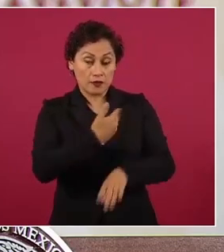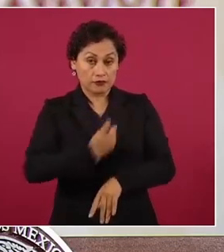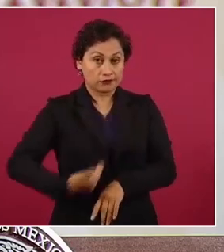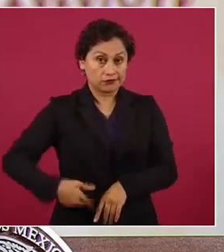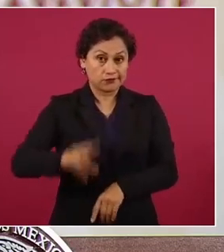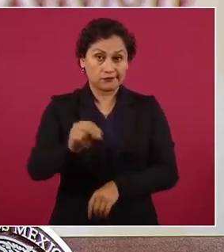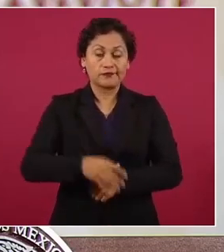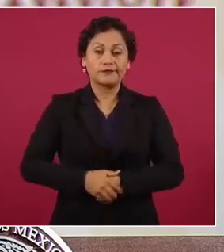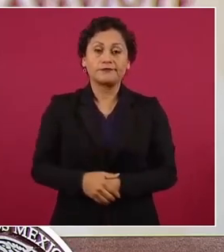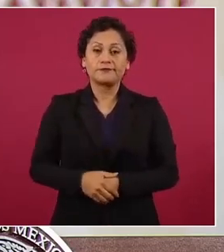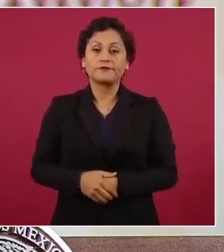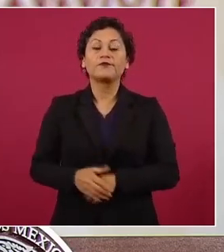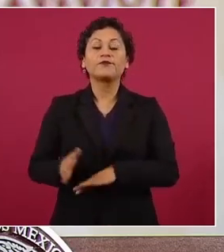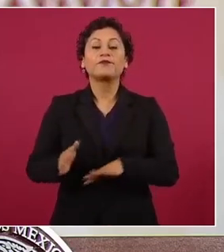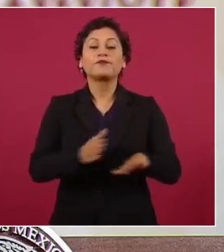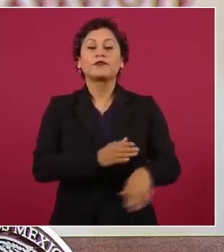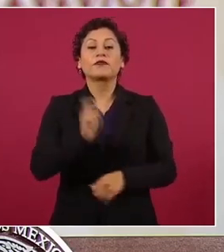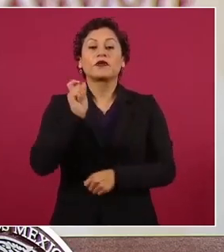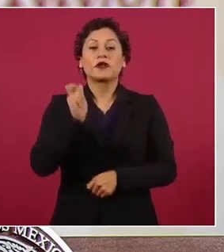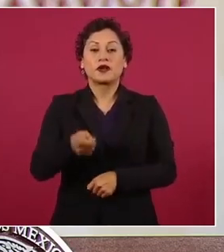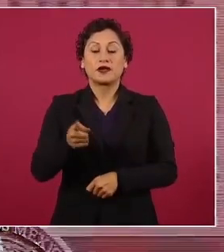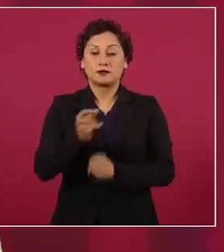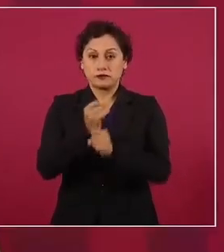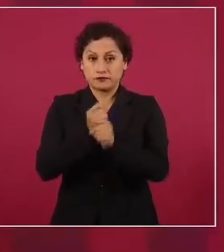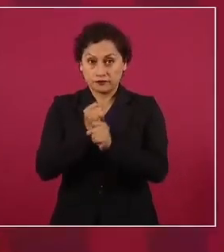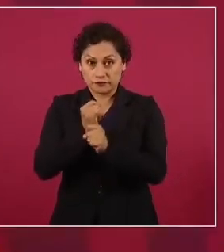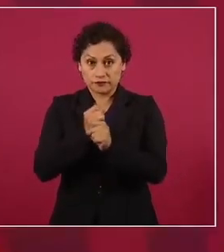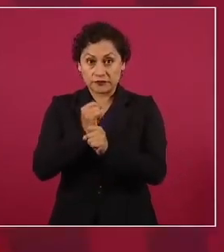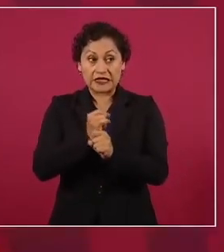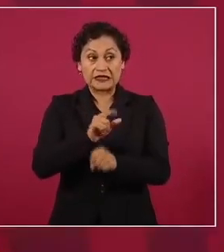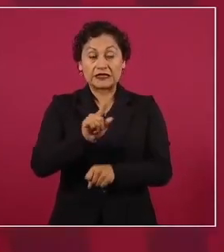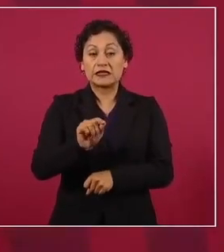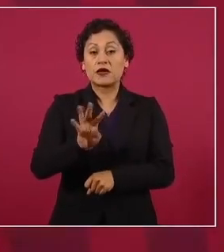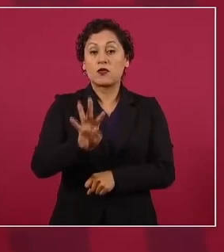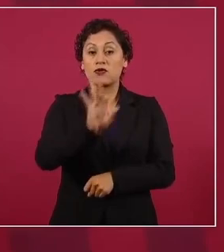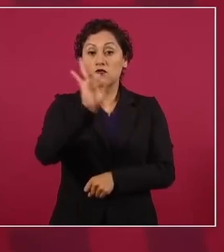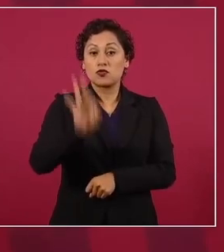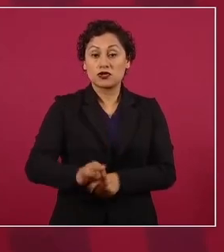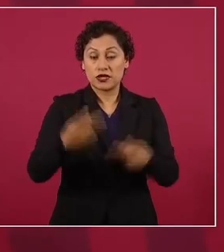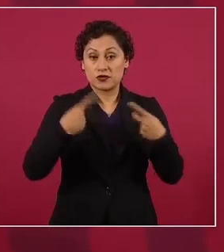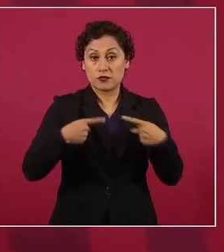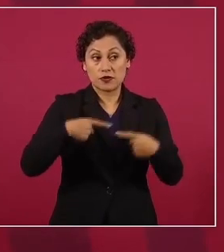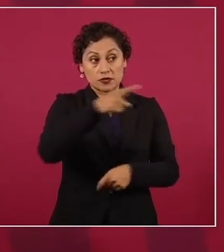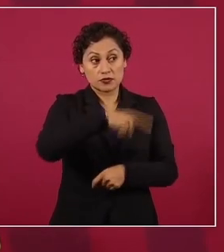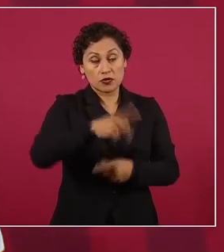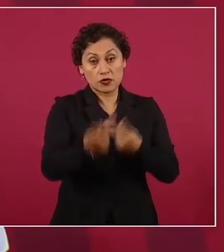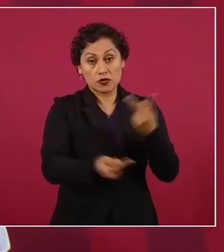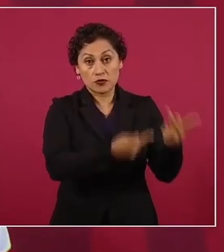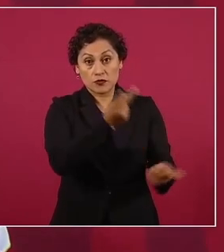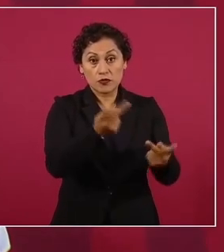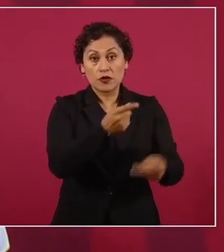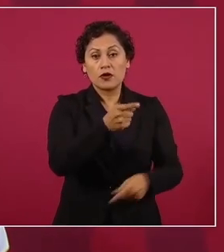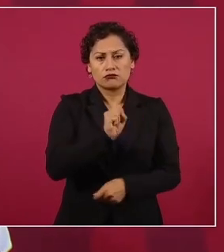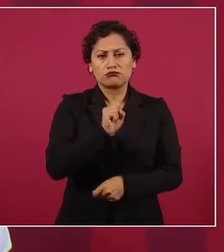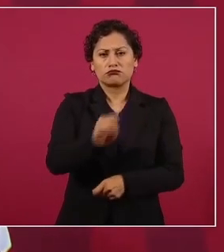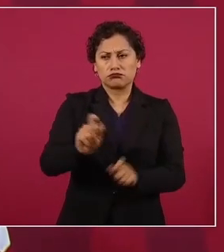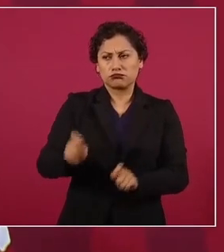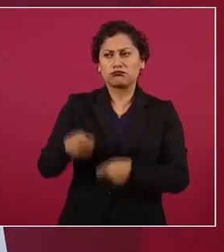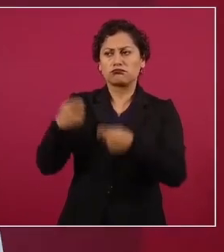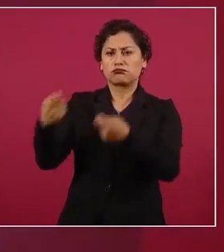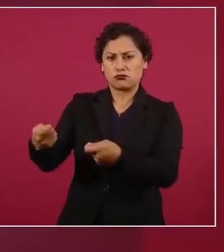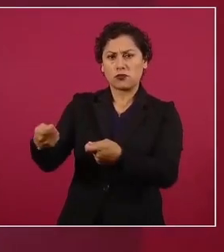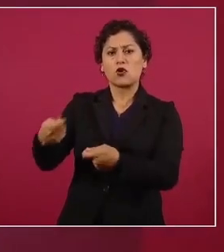demoscópico muestra que el 64 por ciento de los encuestados considera que la Guardia Nacional debe tener mandos militares.